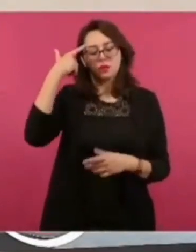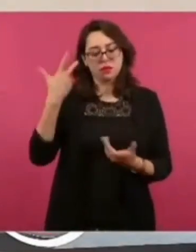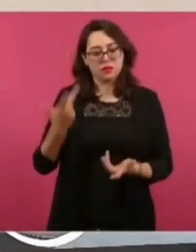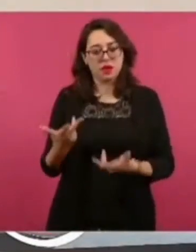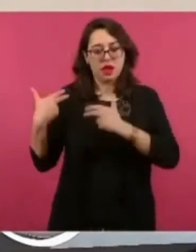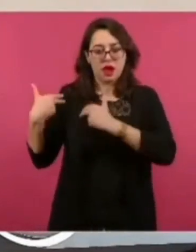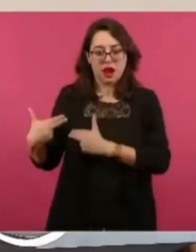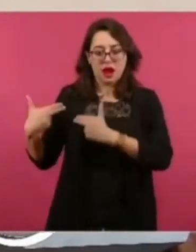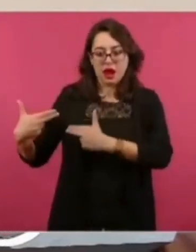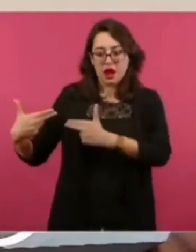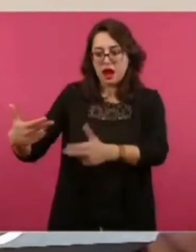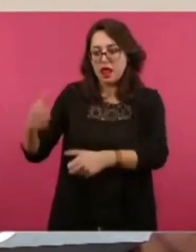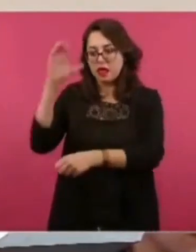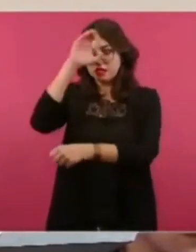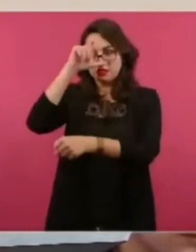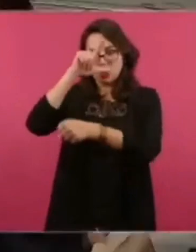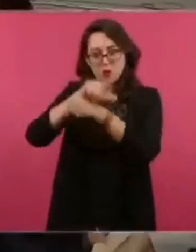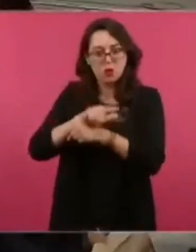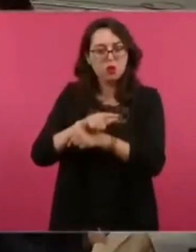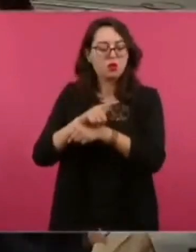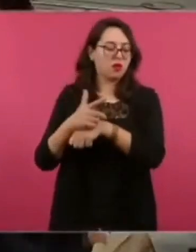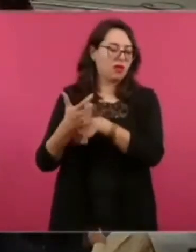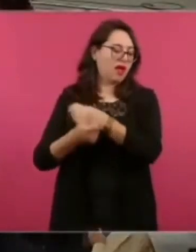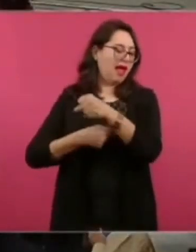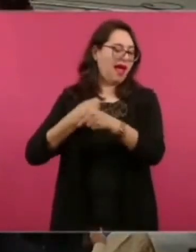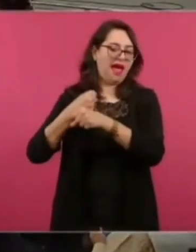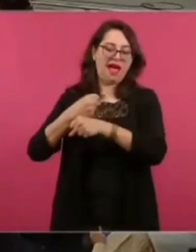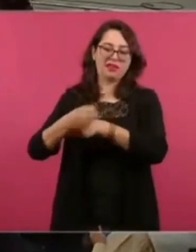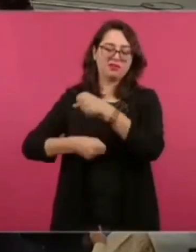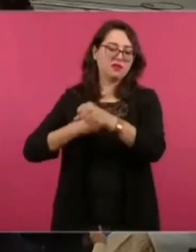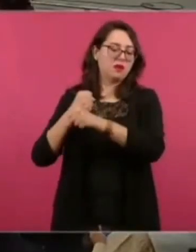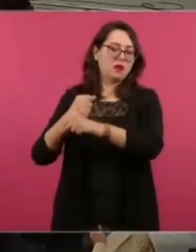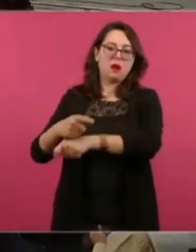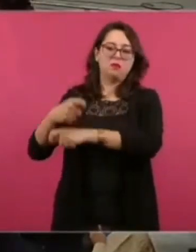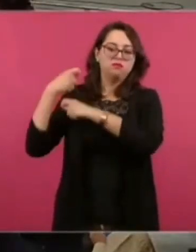cultural que viene de lejos